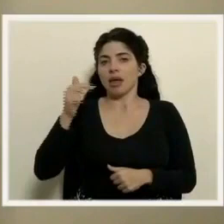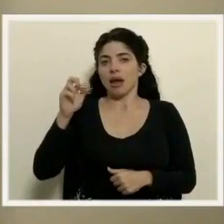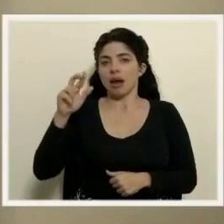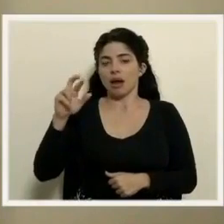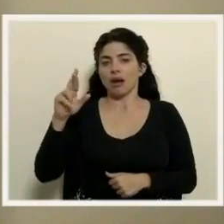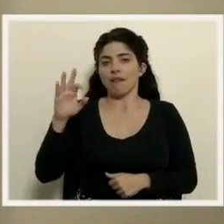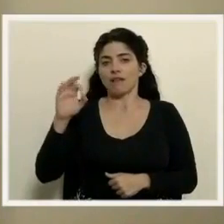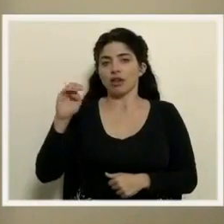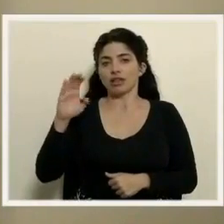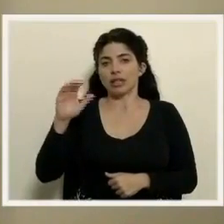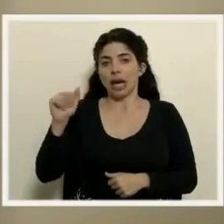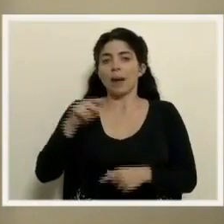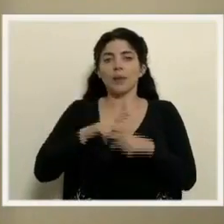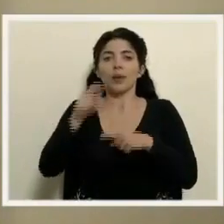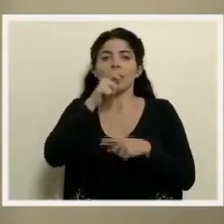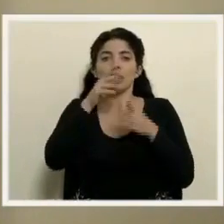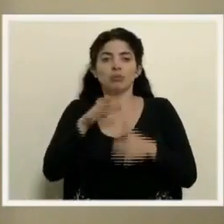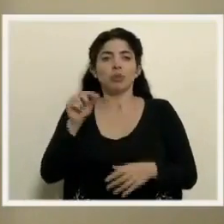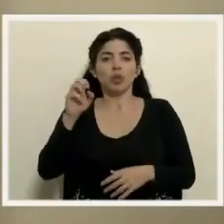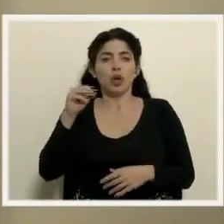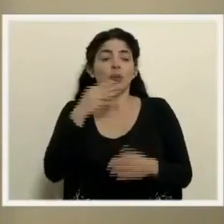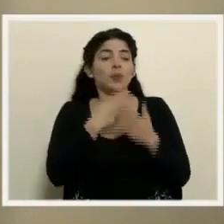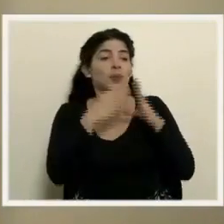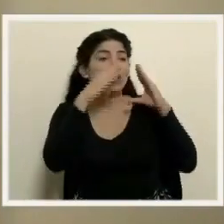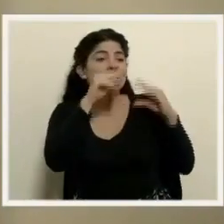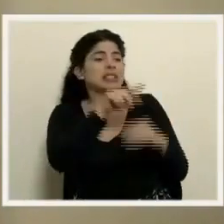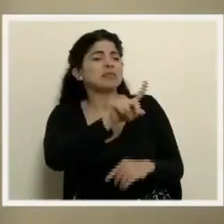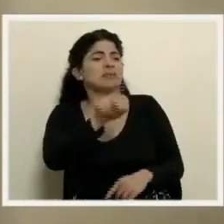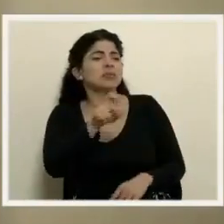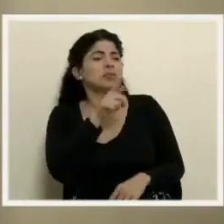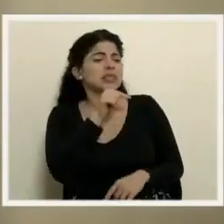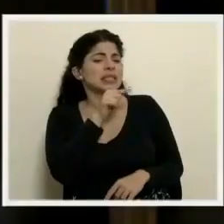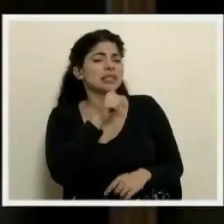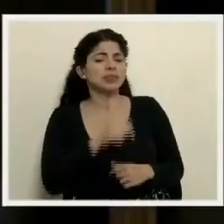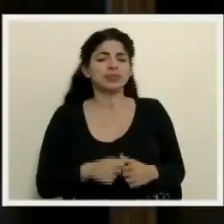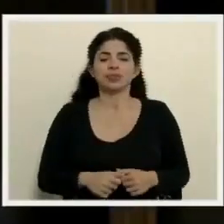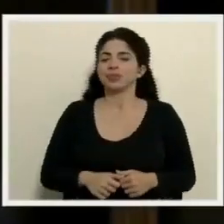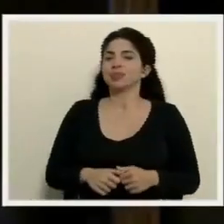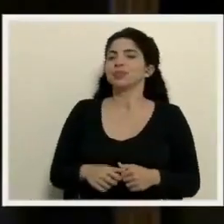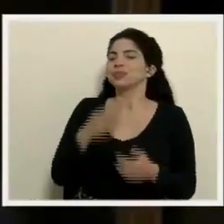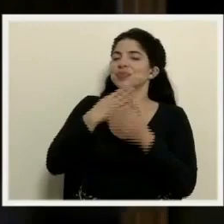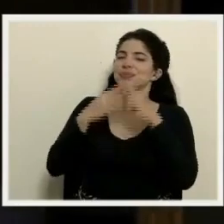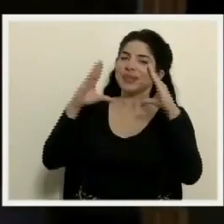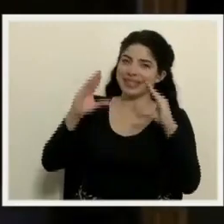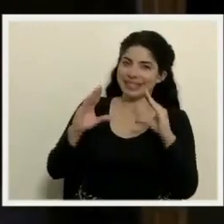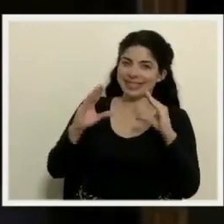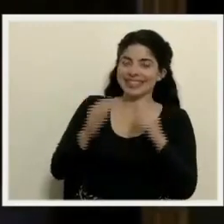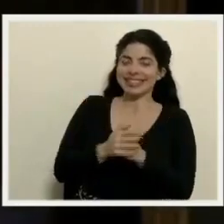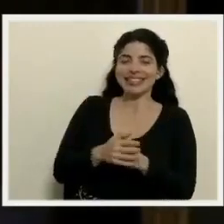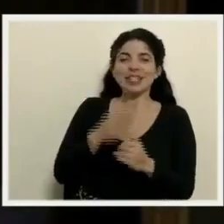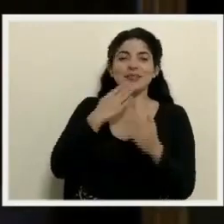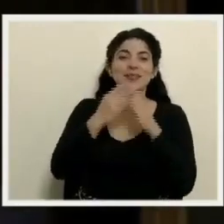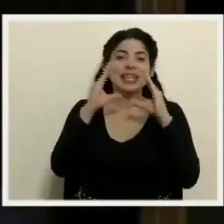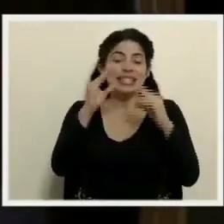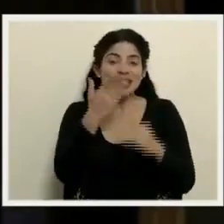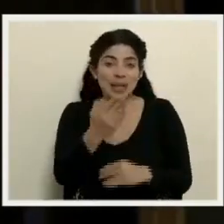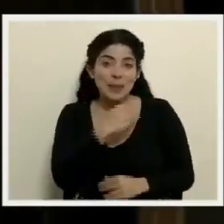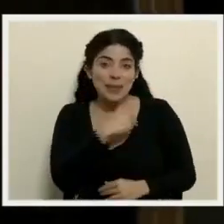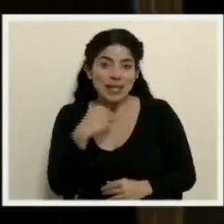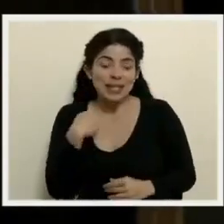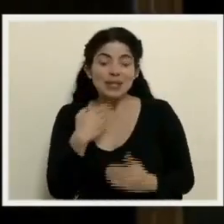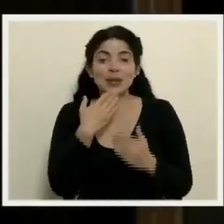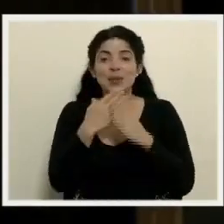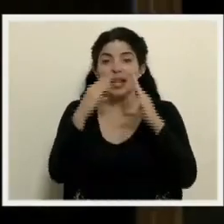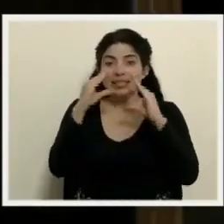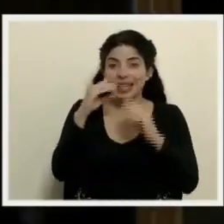puroperiodismo.com. Muy buenas tardes, don Edgar, a quien va dirigida su consulta. Muy buenas tardes, y muy buenas tardes, señor ministro. Muy